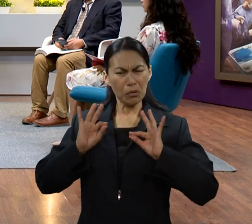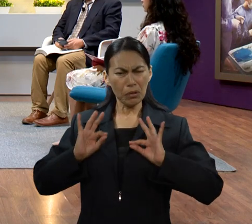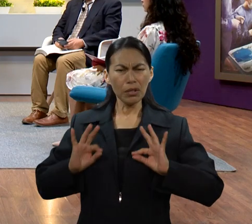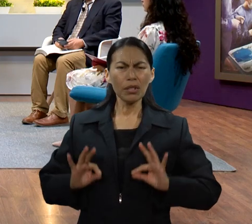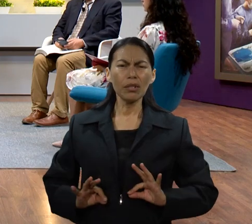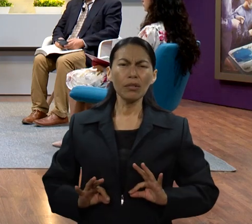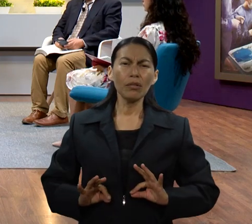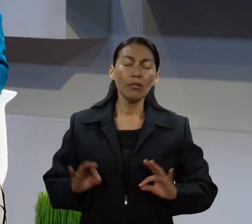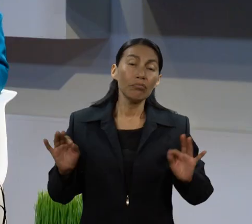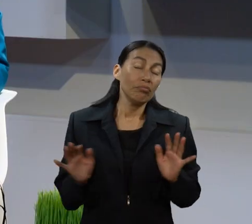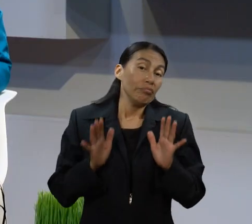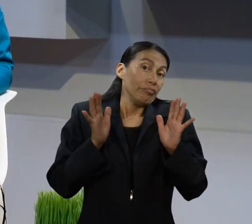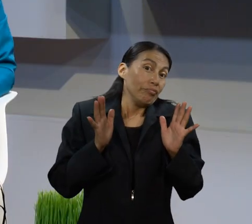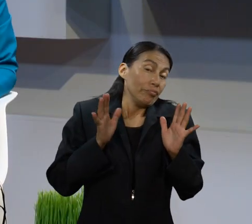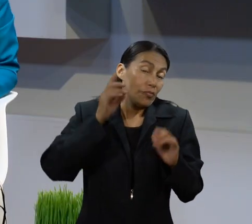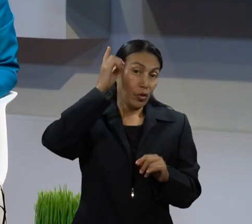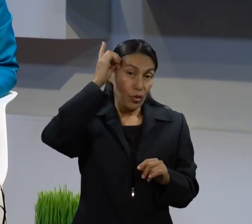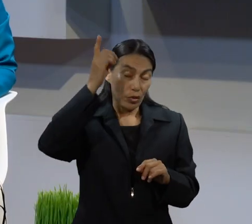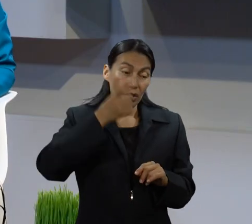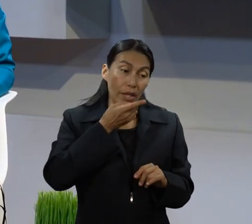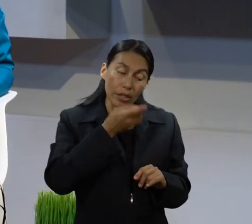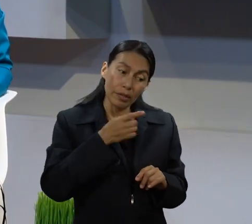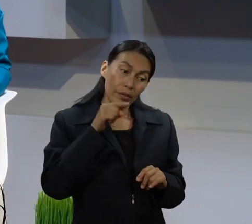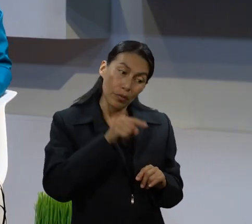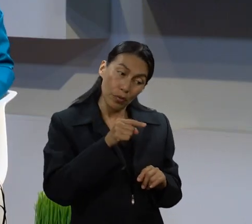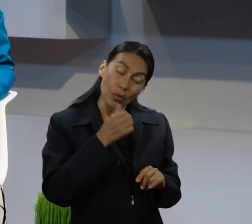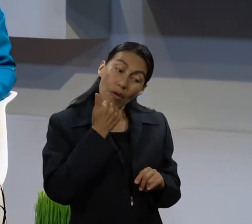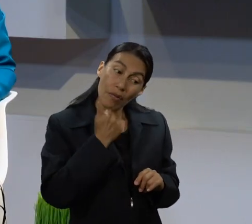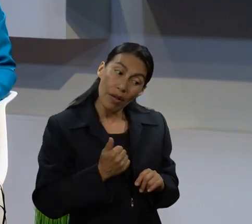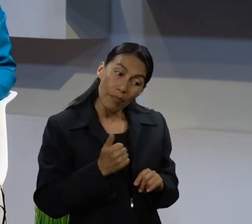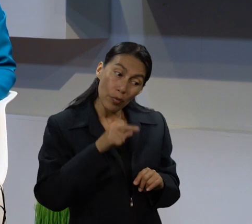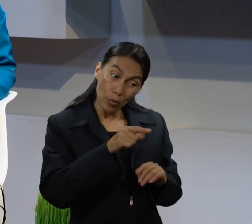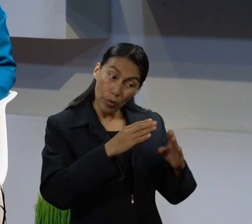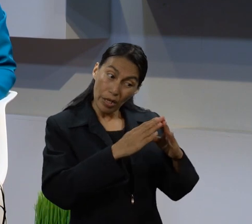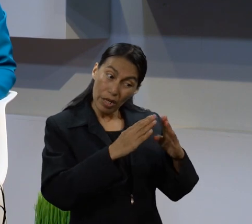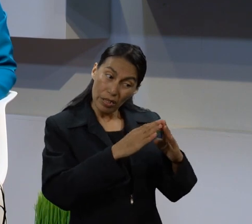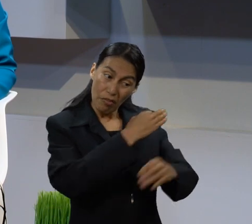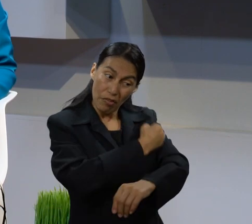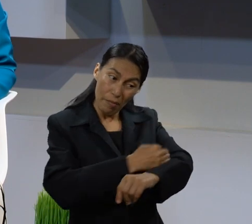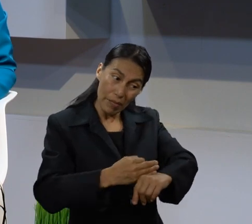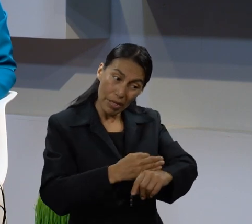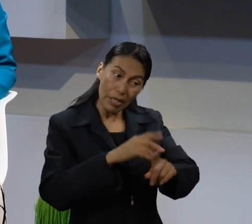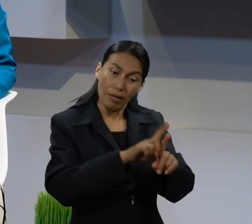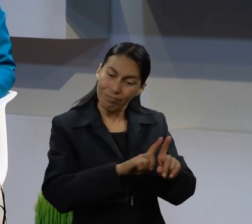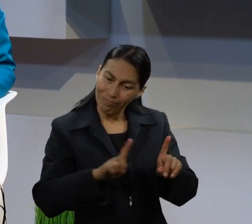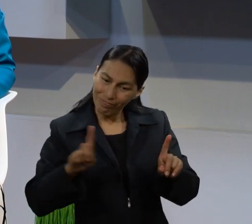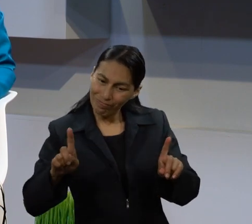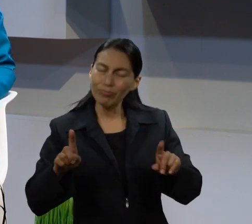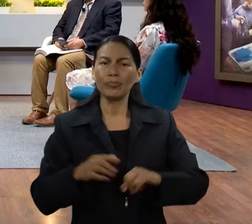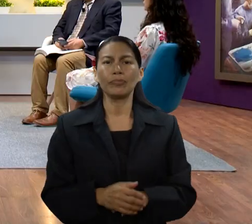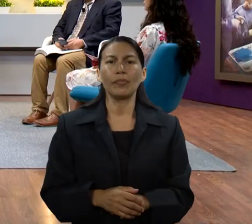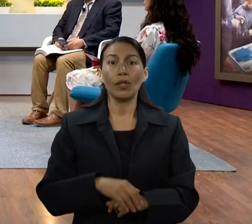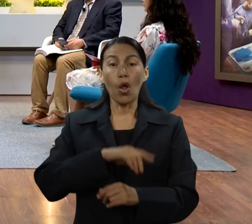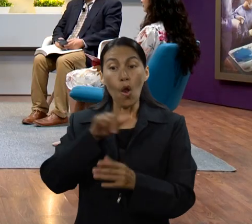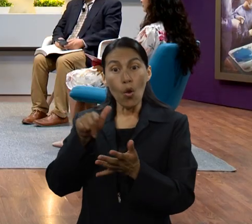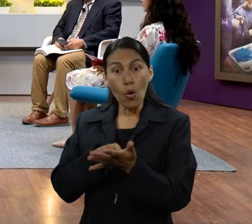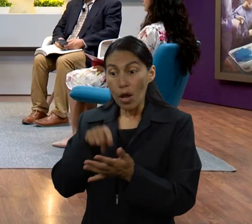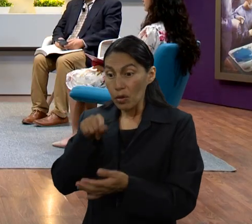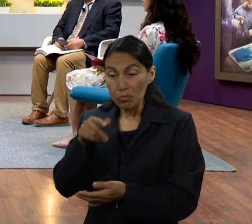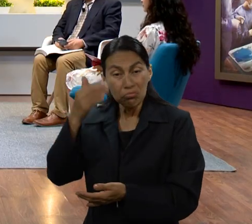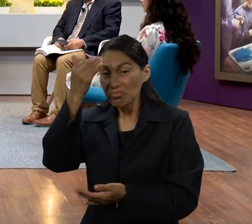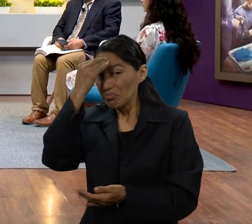confort, de tranquilidad, su vida arreglada, de repente Dios le dice, vete de tu tierra, de tu parentela,